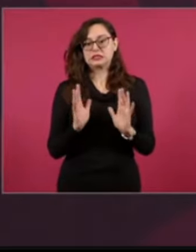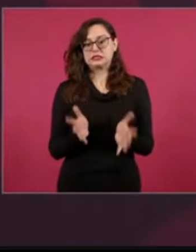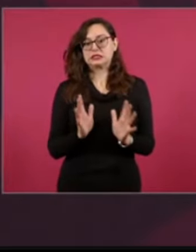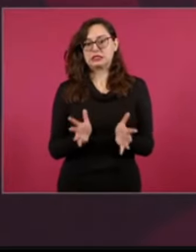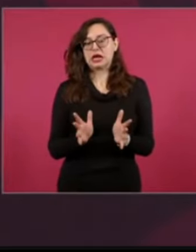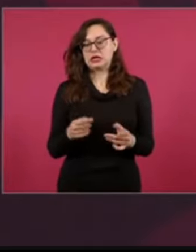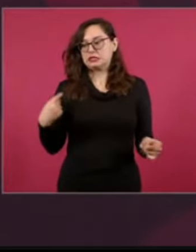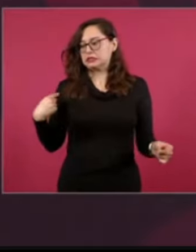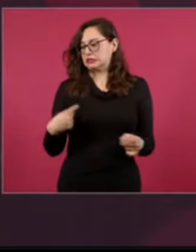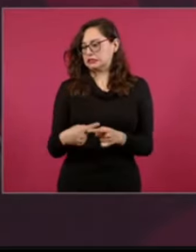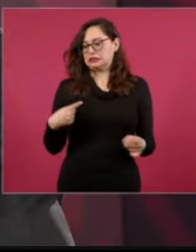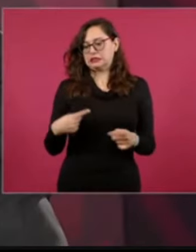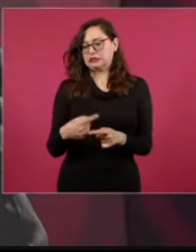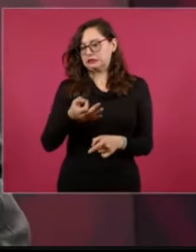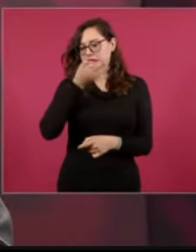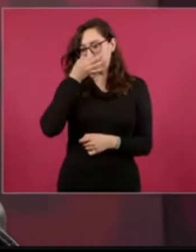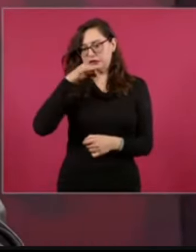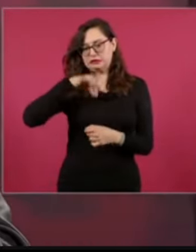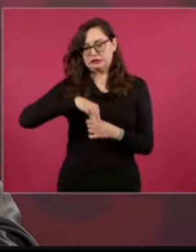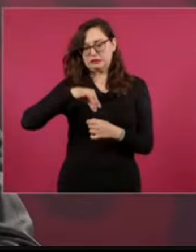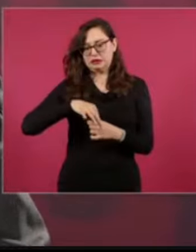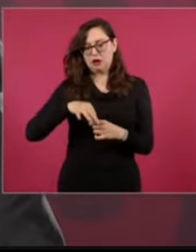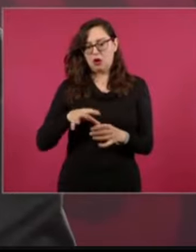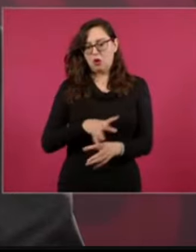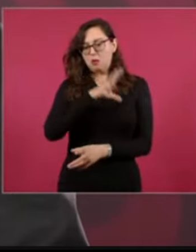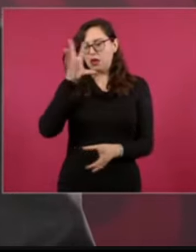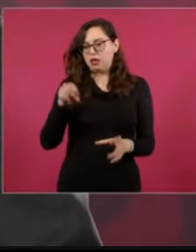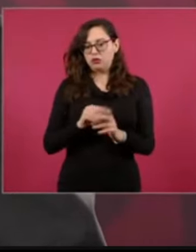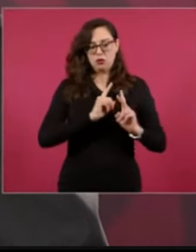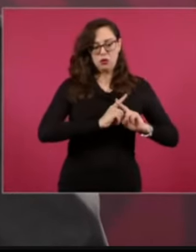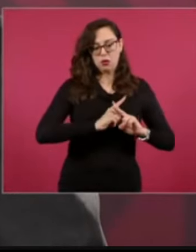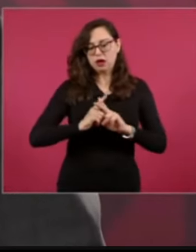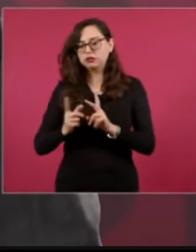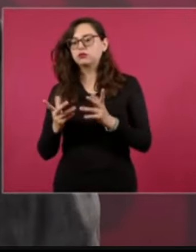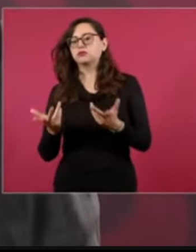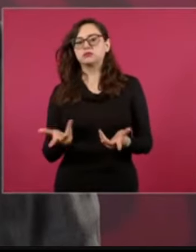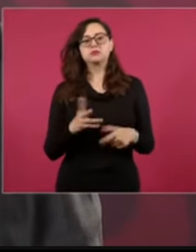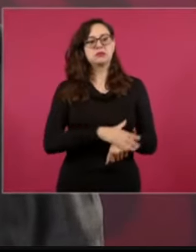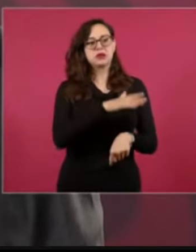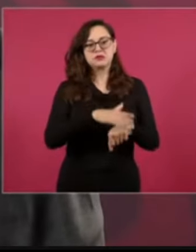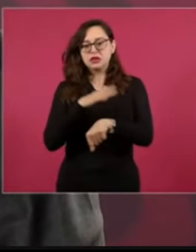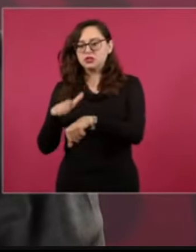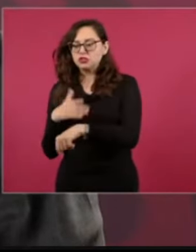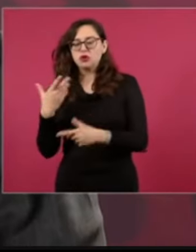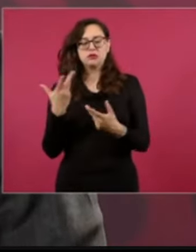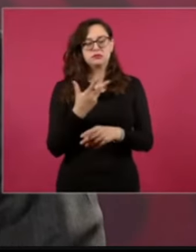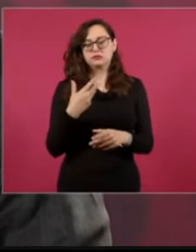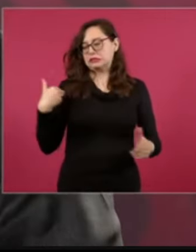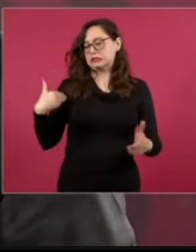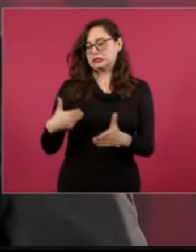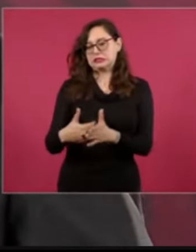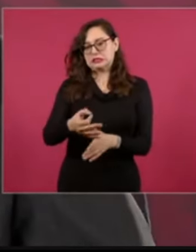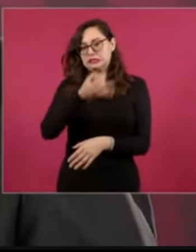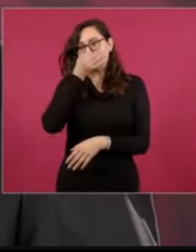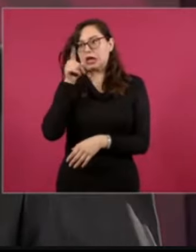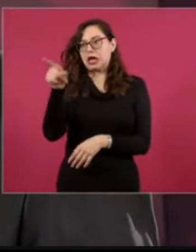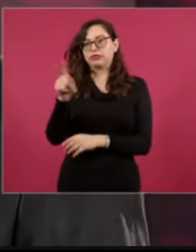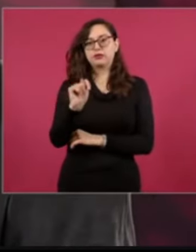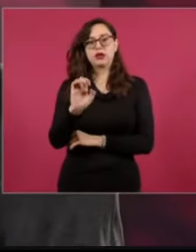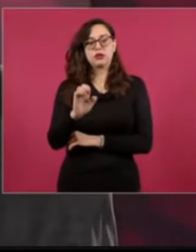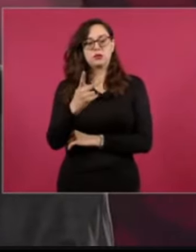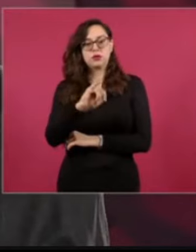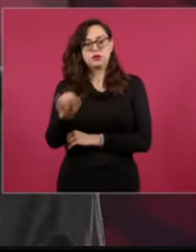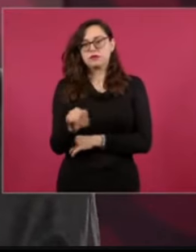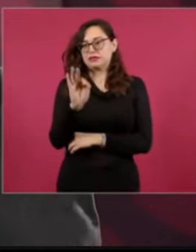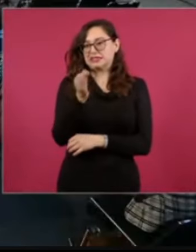Y es que el dirigente estatal del PRI en Puebla. Néstor Carrillo Medina. Muy amigo de Alejandro